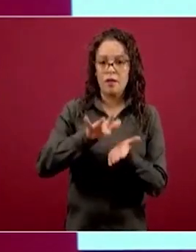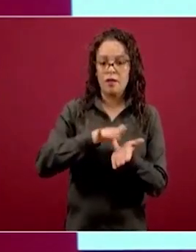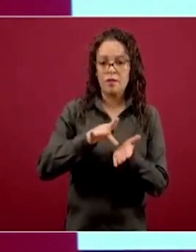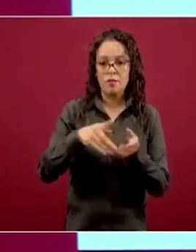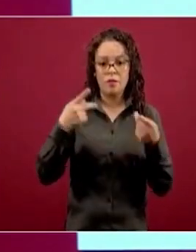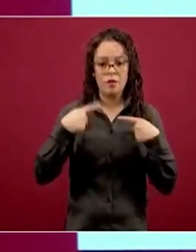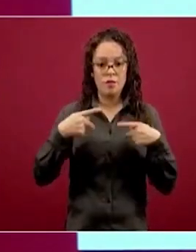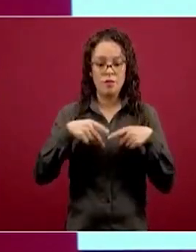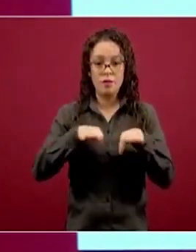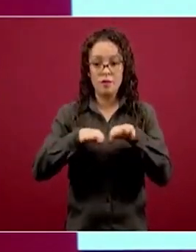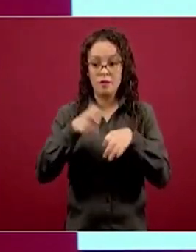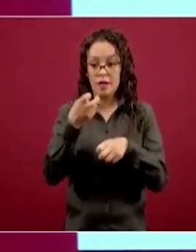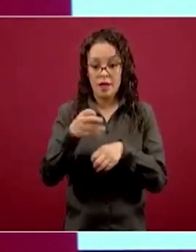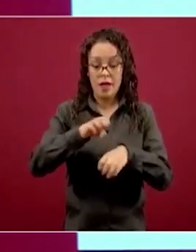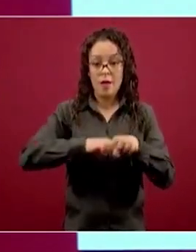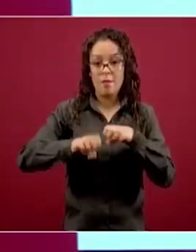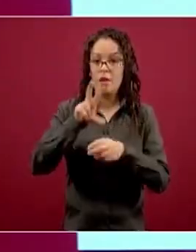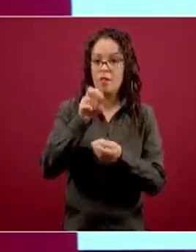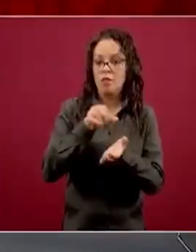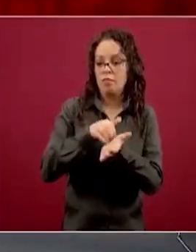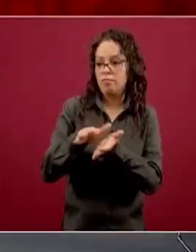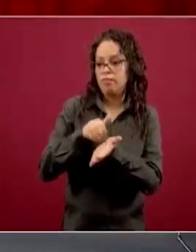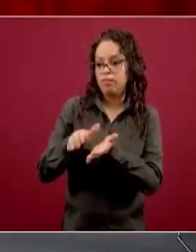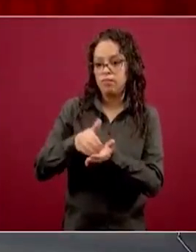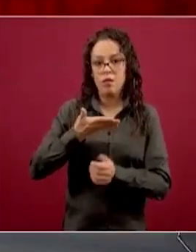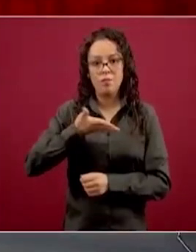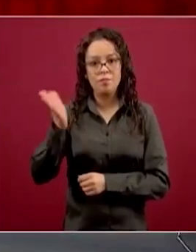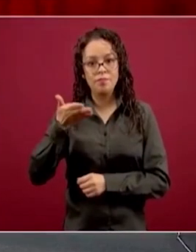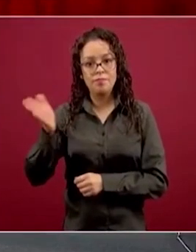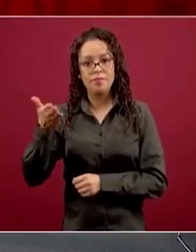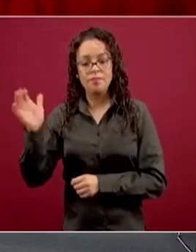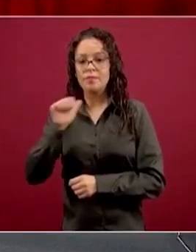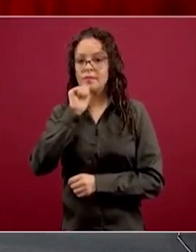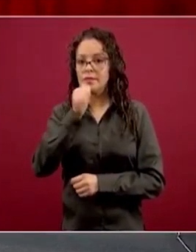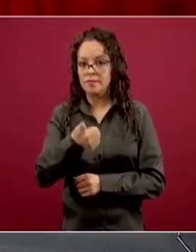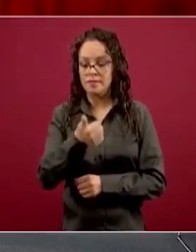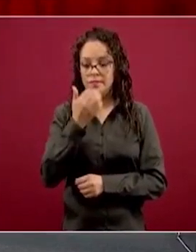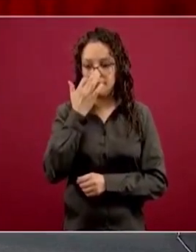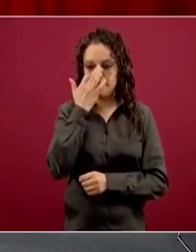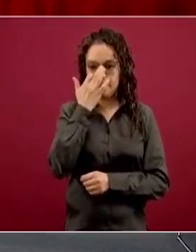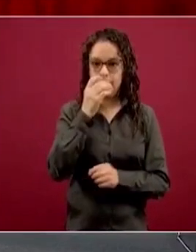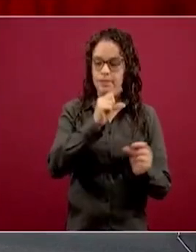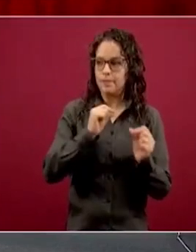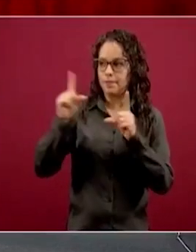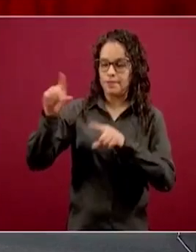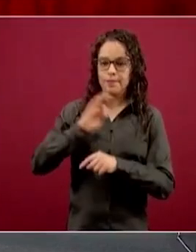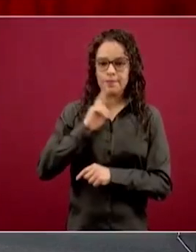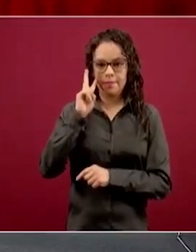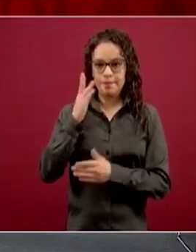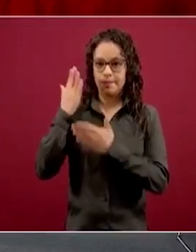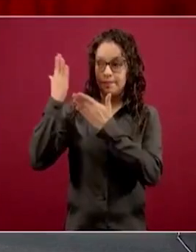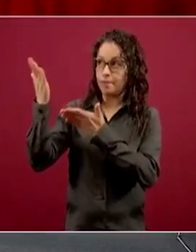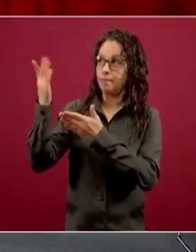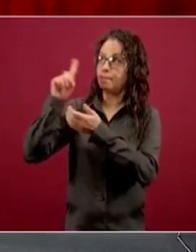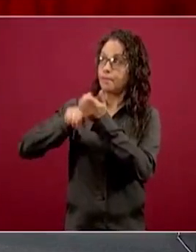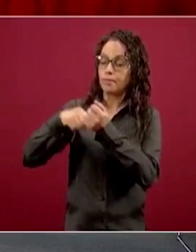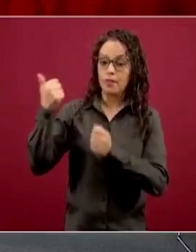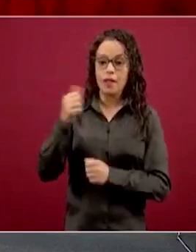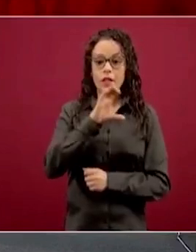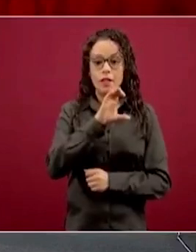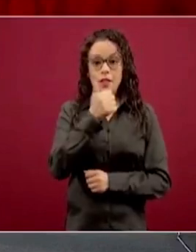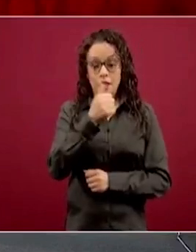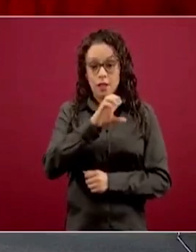de no dar de baja a nadie de sus trabajadores. Son, si pueden pasar a la siguiente, son 645